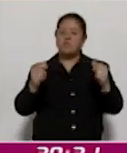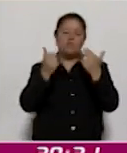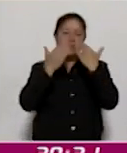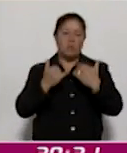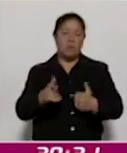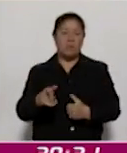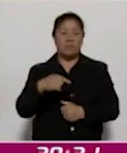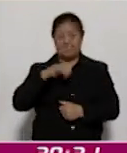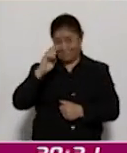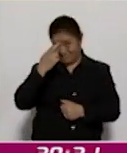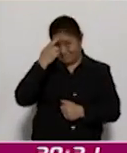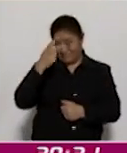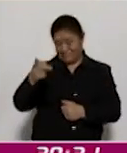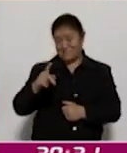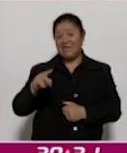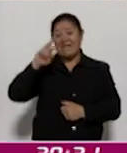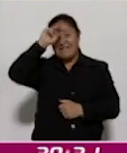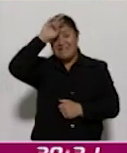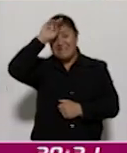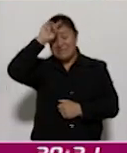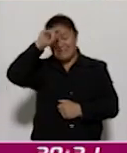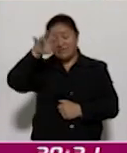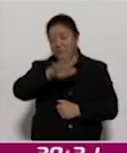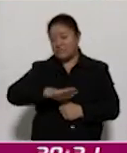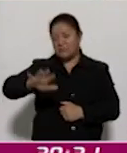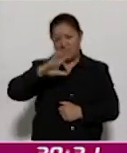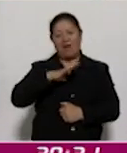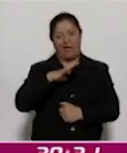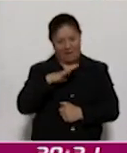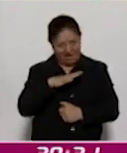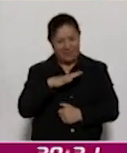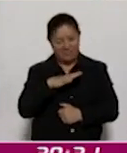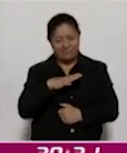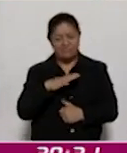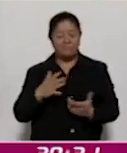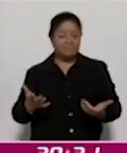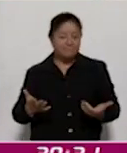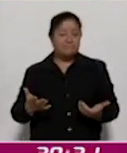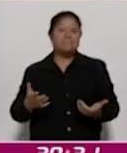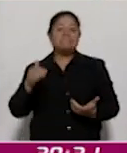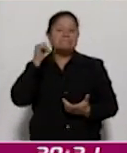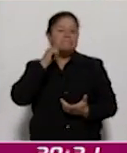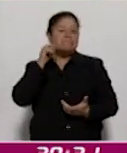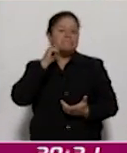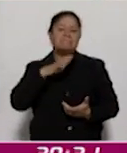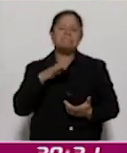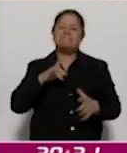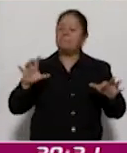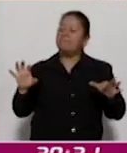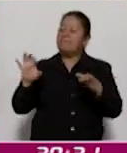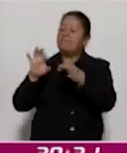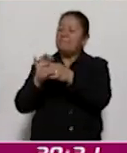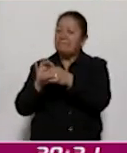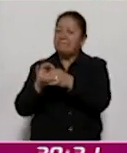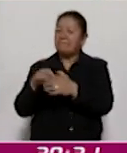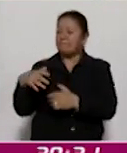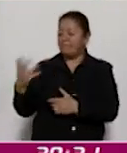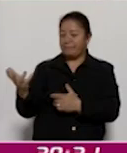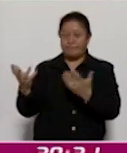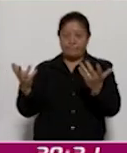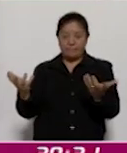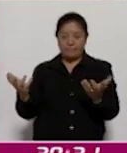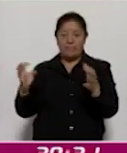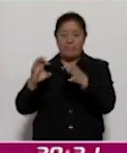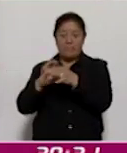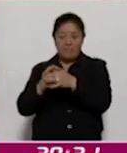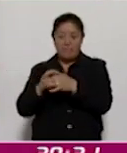claro, los insectos descortizadores existen en los ecosistemas. Normalmente hay relaciones simbióticas. Ellos viven, los árboles